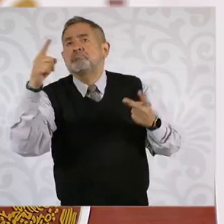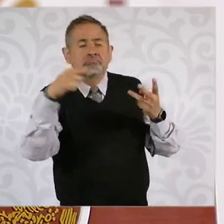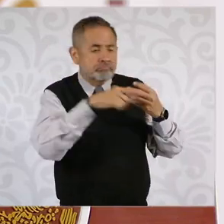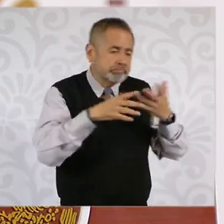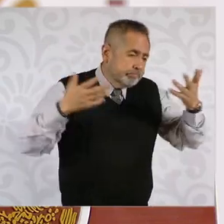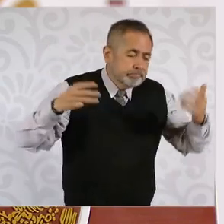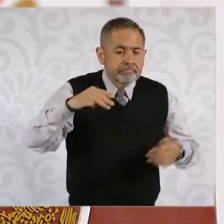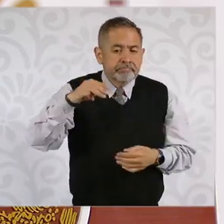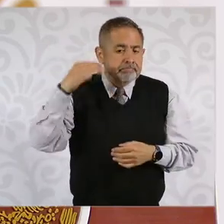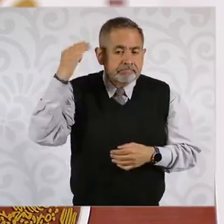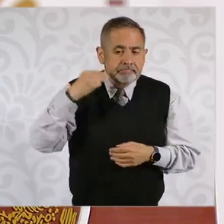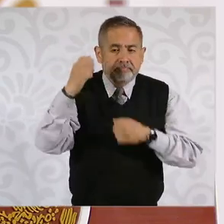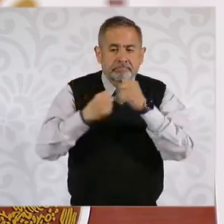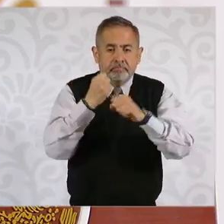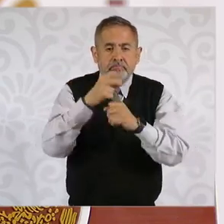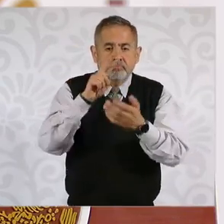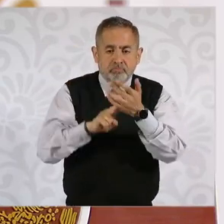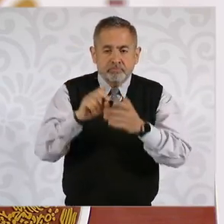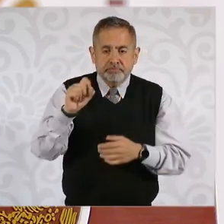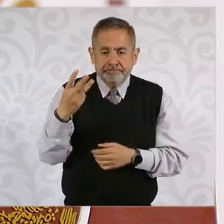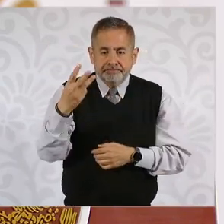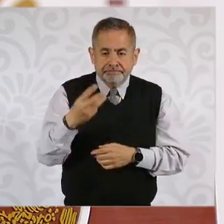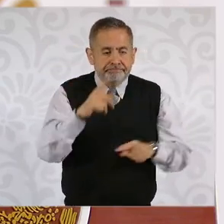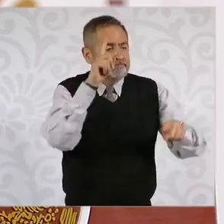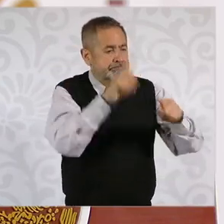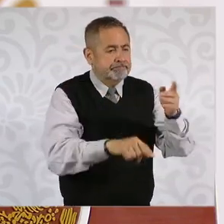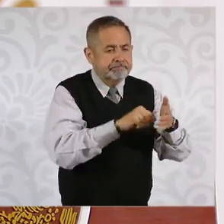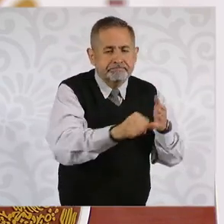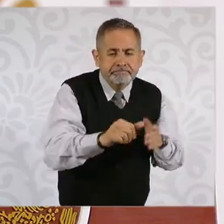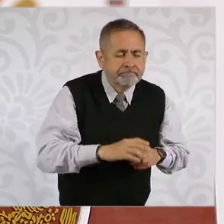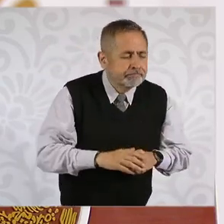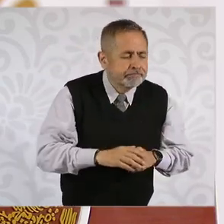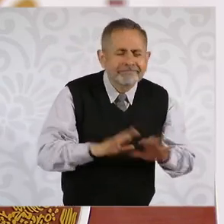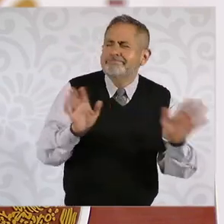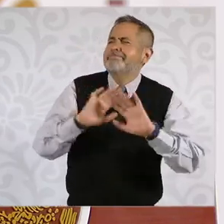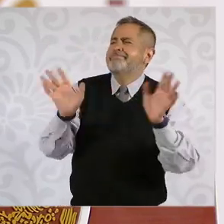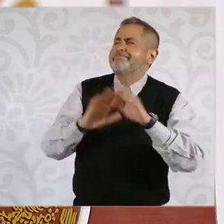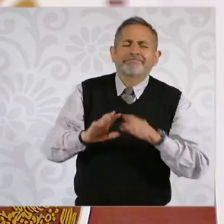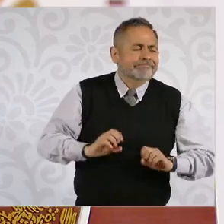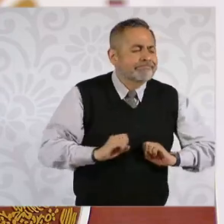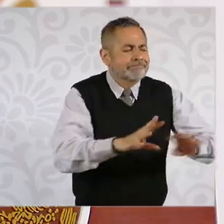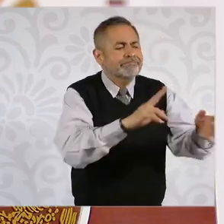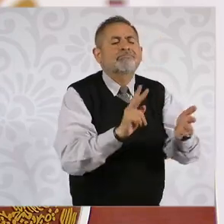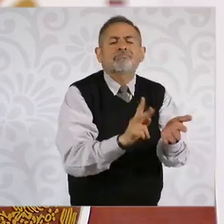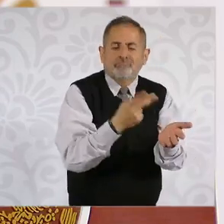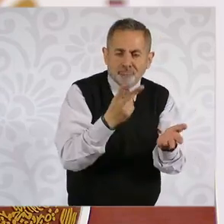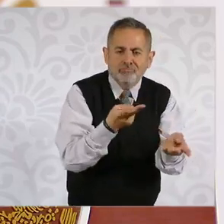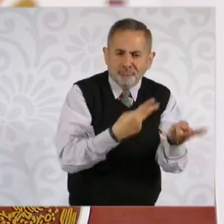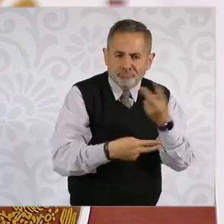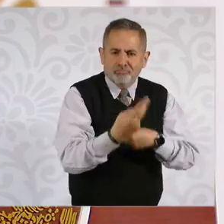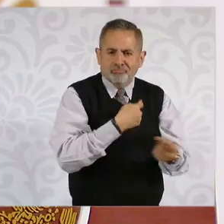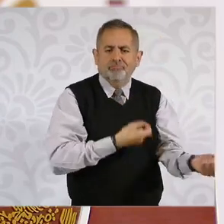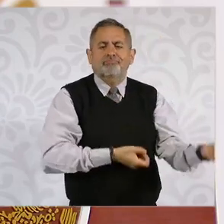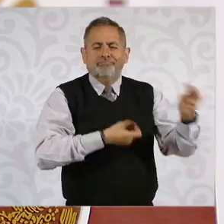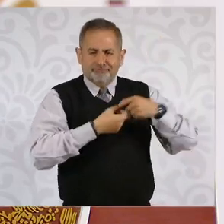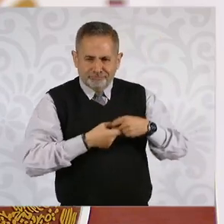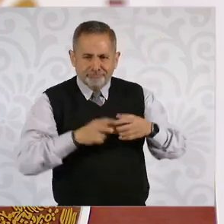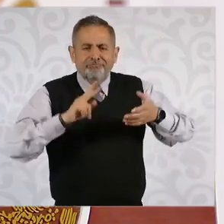2023 la suspensión fue revocada y volvió a su puesto.